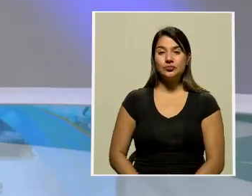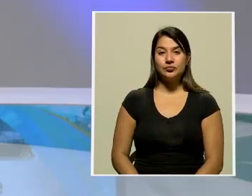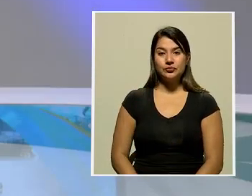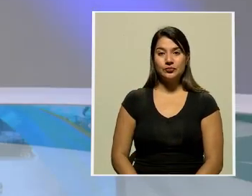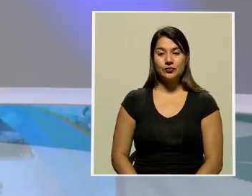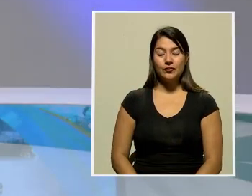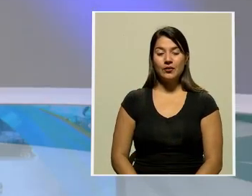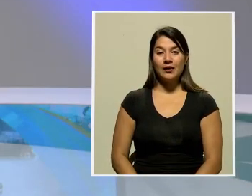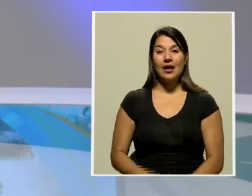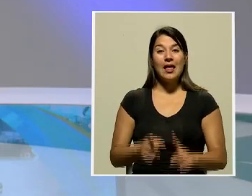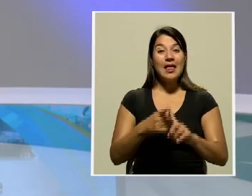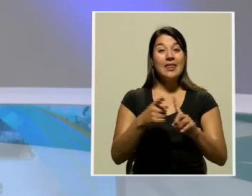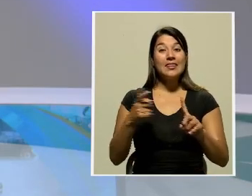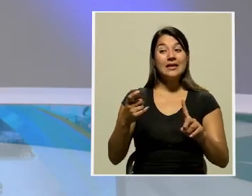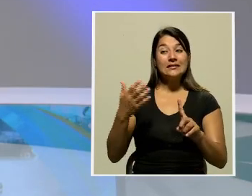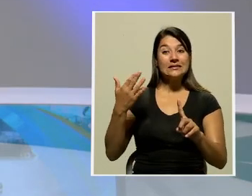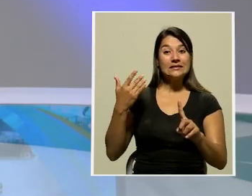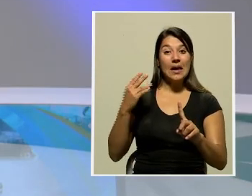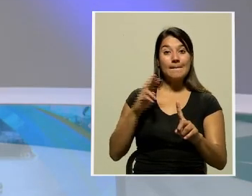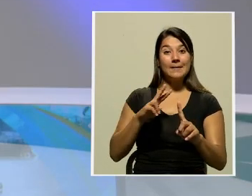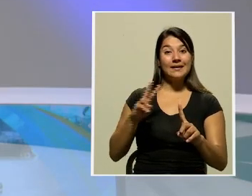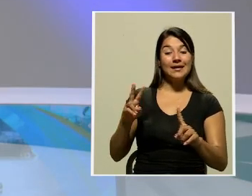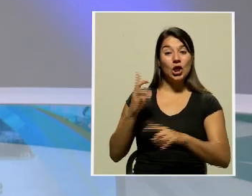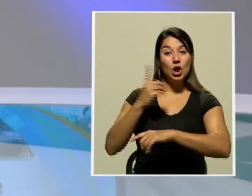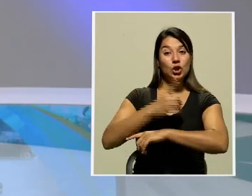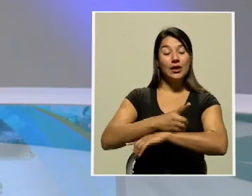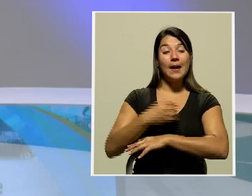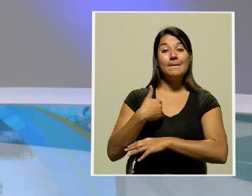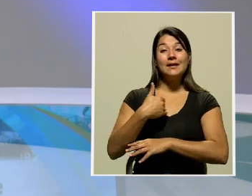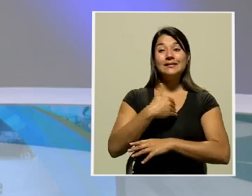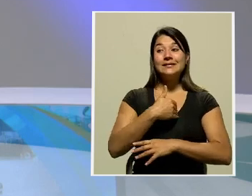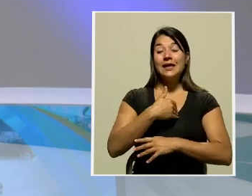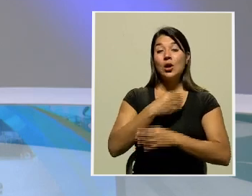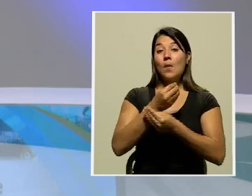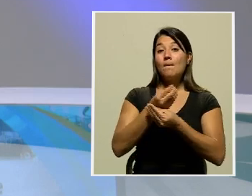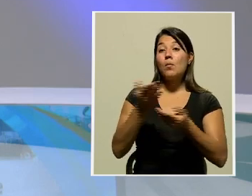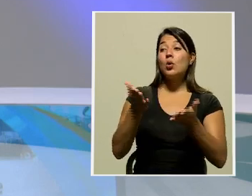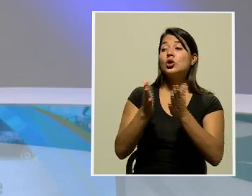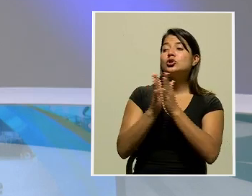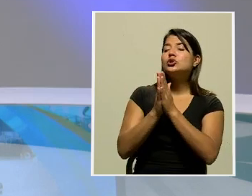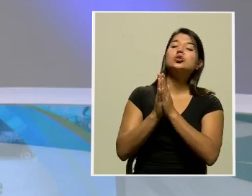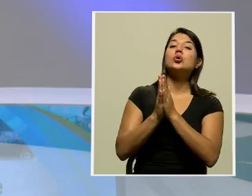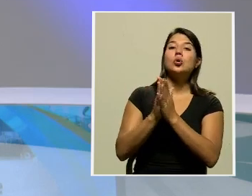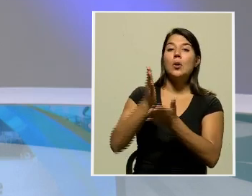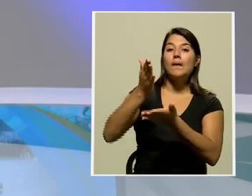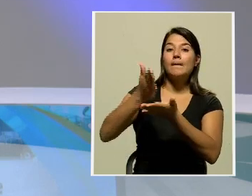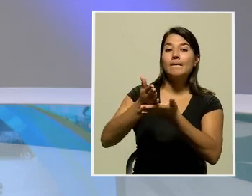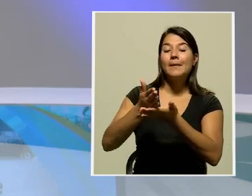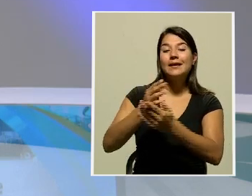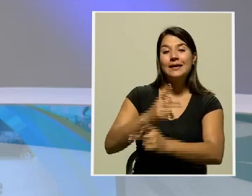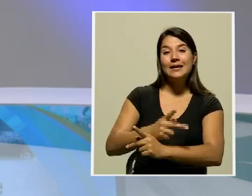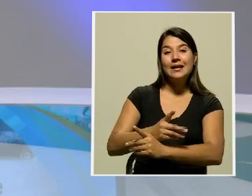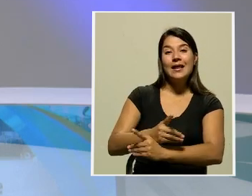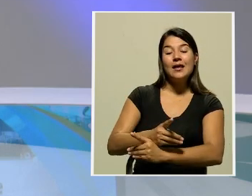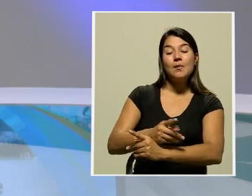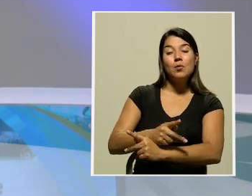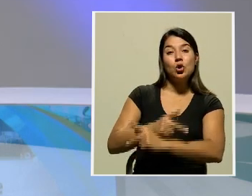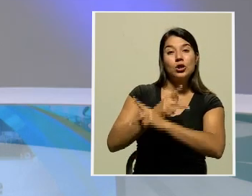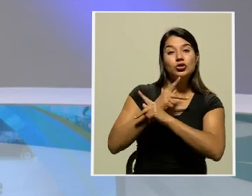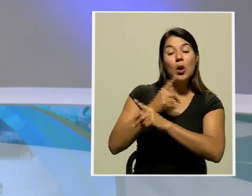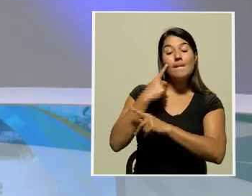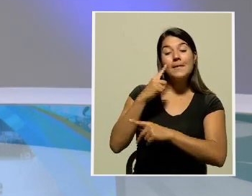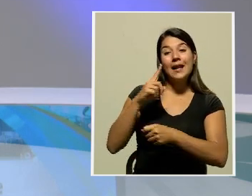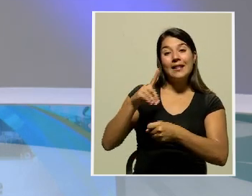Pese a que desde hace 22 días el Ministerio Público solicitó el levantamiento de la inmunidad del diputado liberacionista David